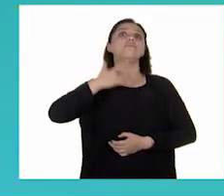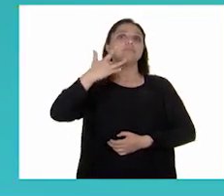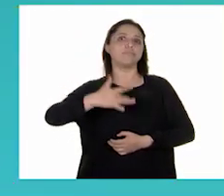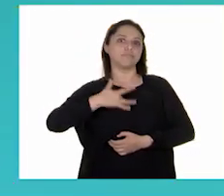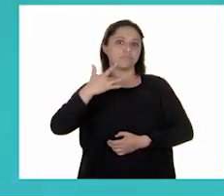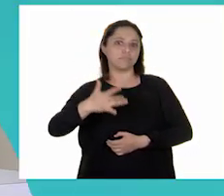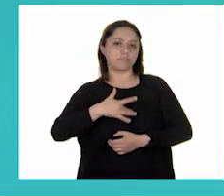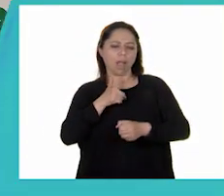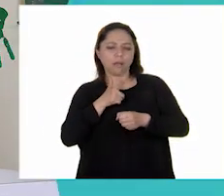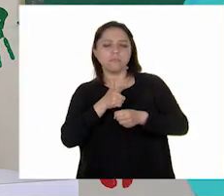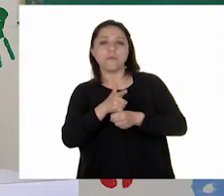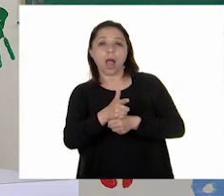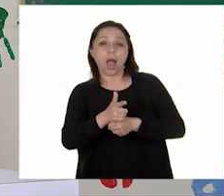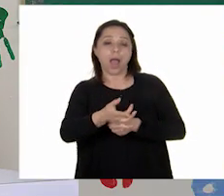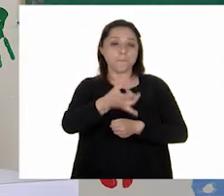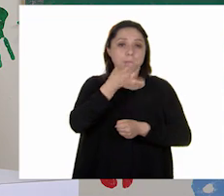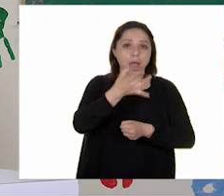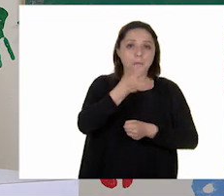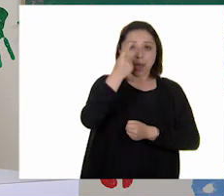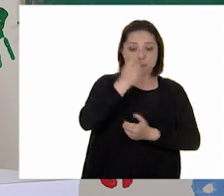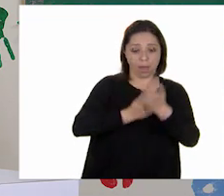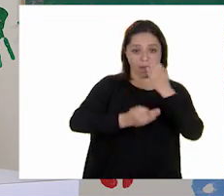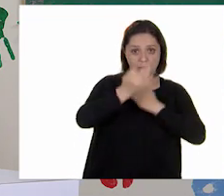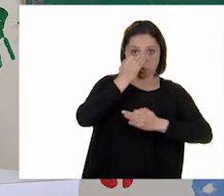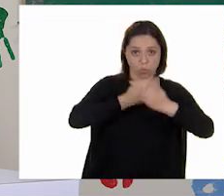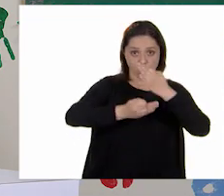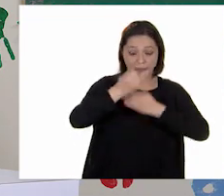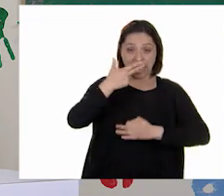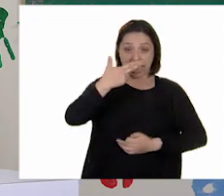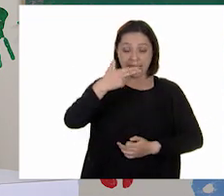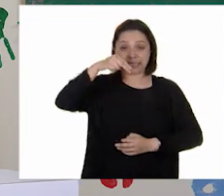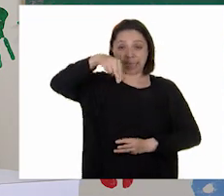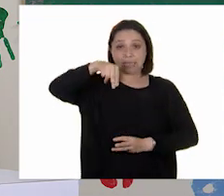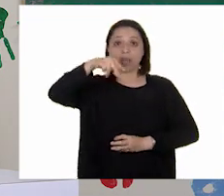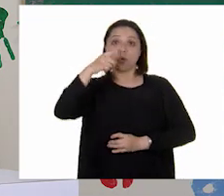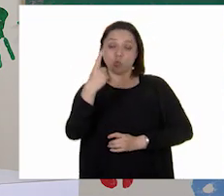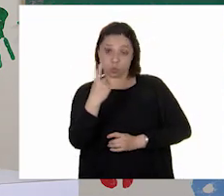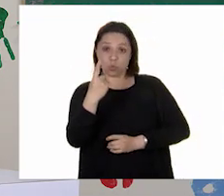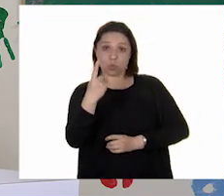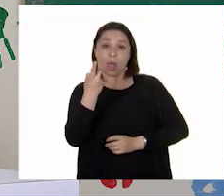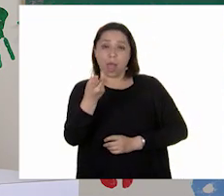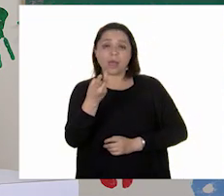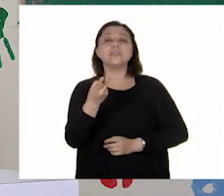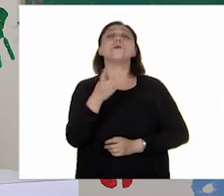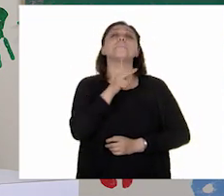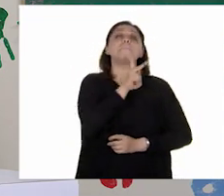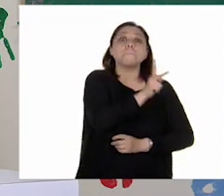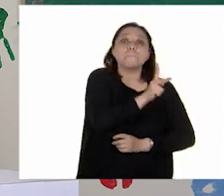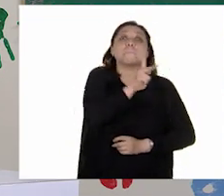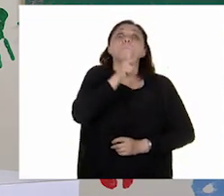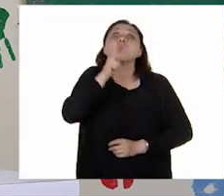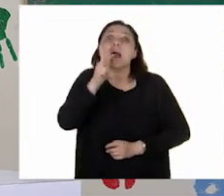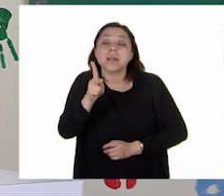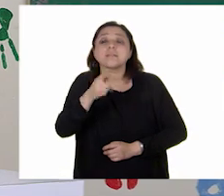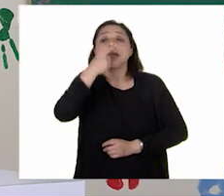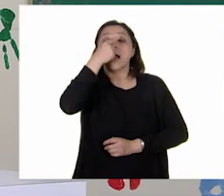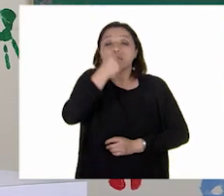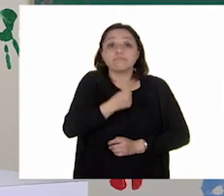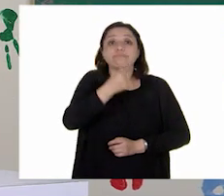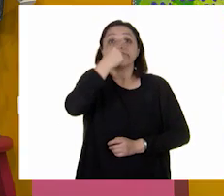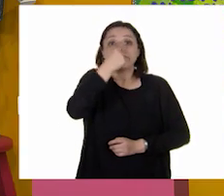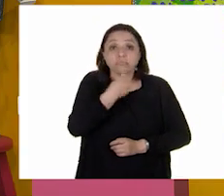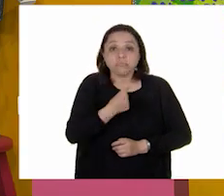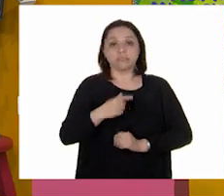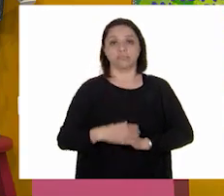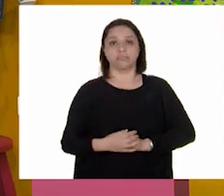el diagnóstico y el tratamiento de la influenza H1N1 son muy similares a los de la gripe. Por